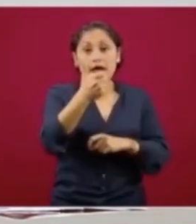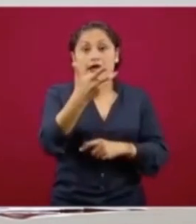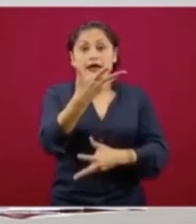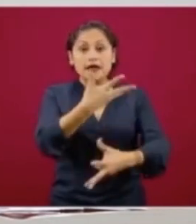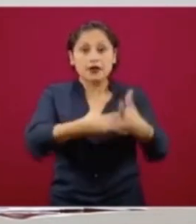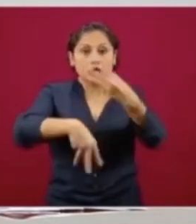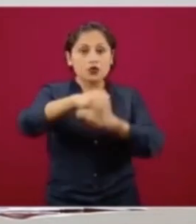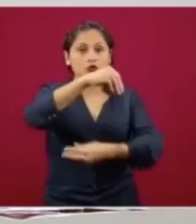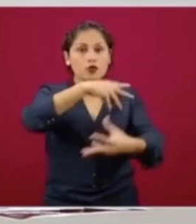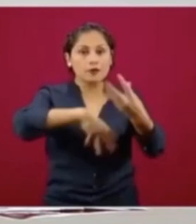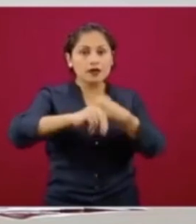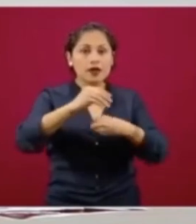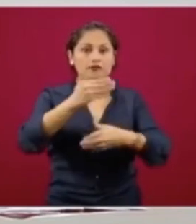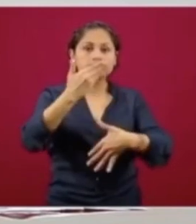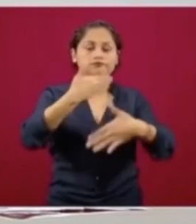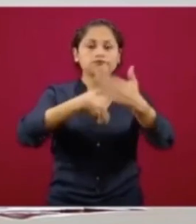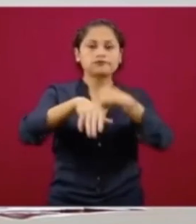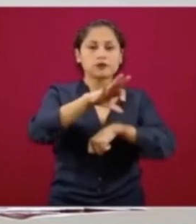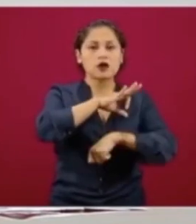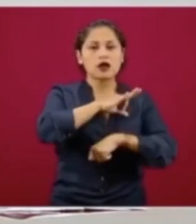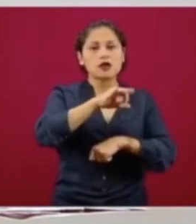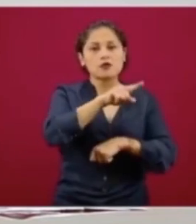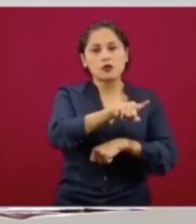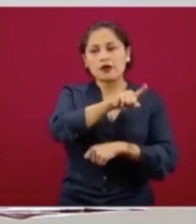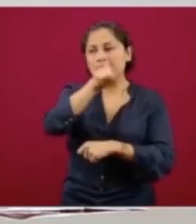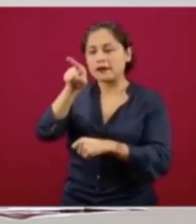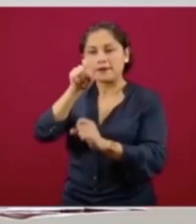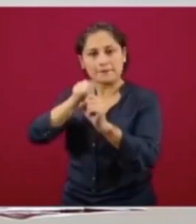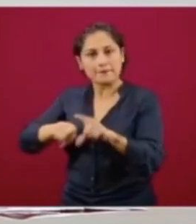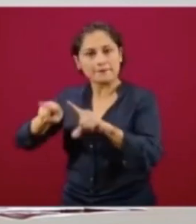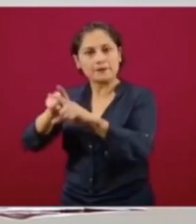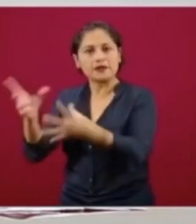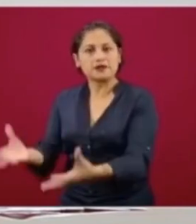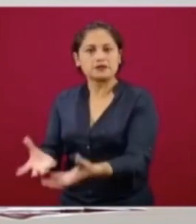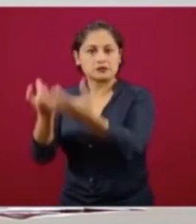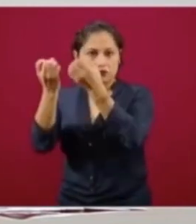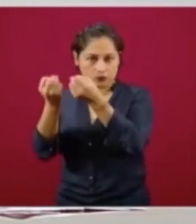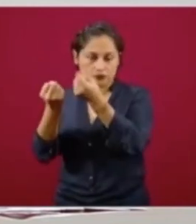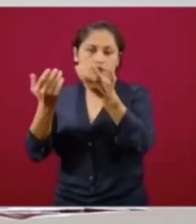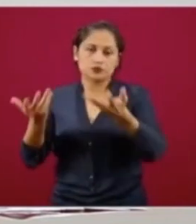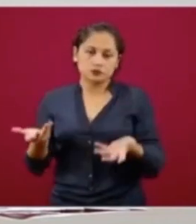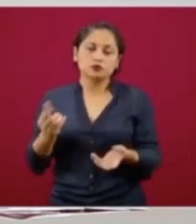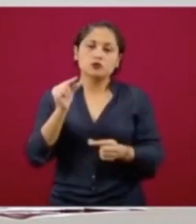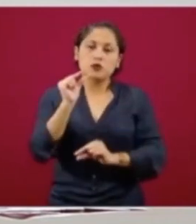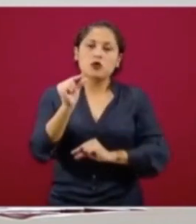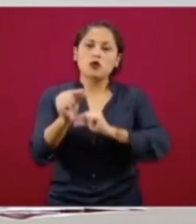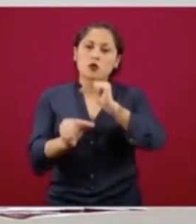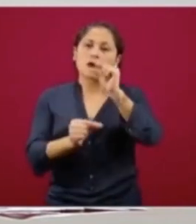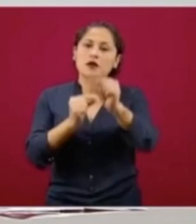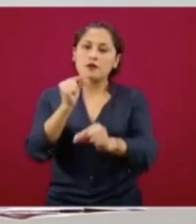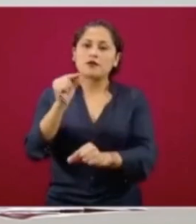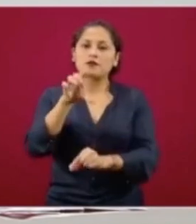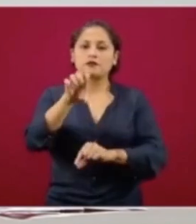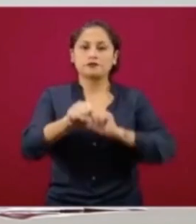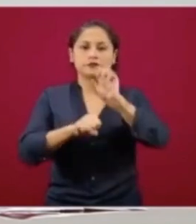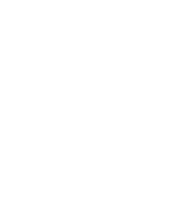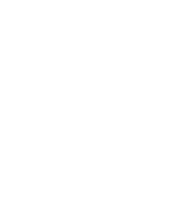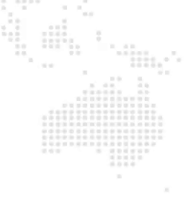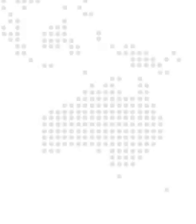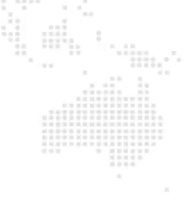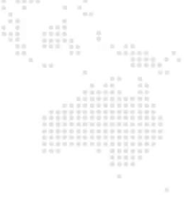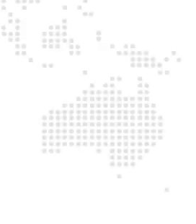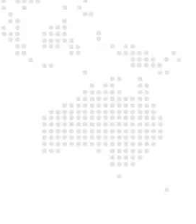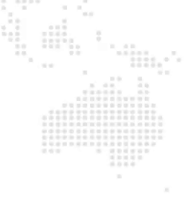abajo y que permita entonces esta recuperación que estamos seguros vamos a ir obteniendo hacia adelante.